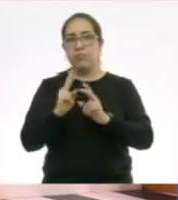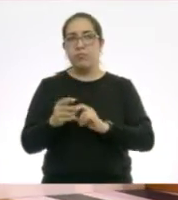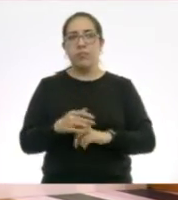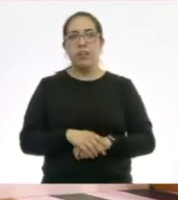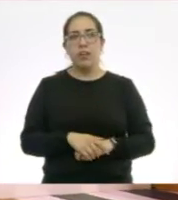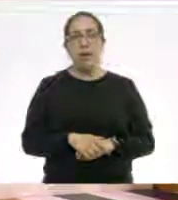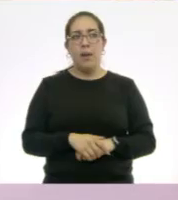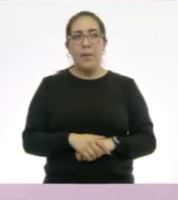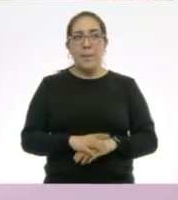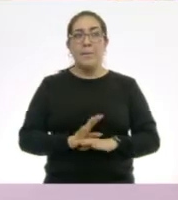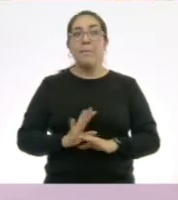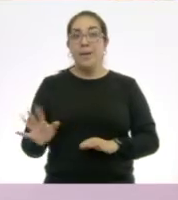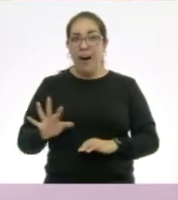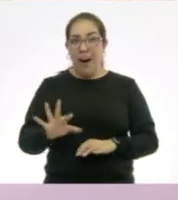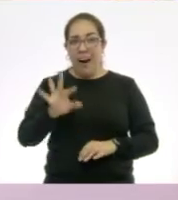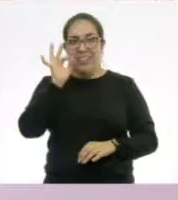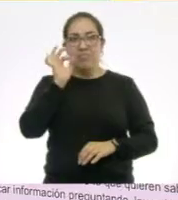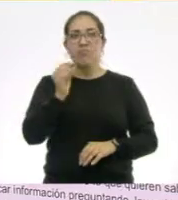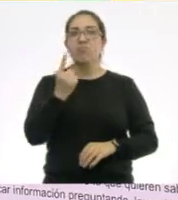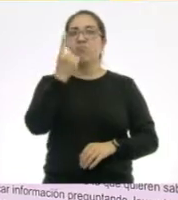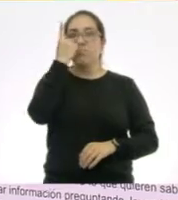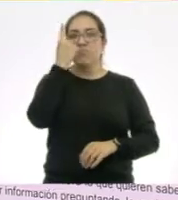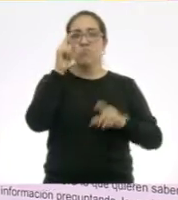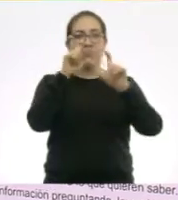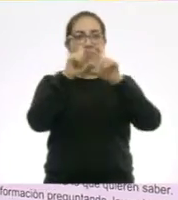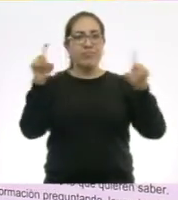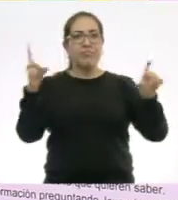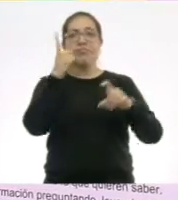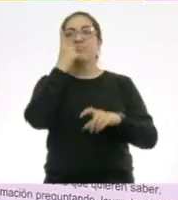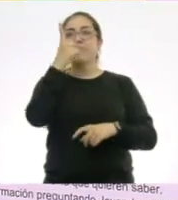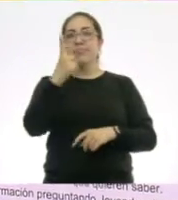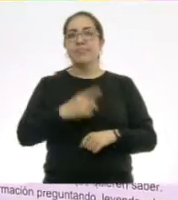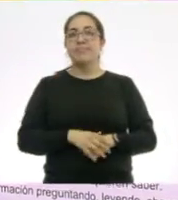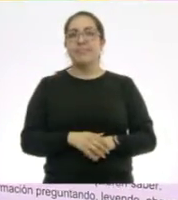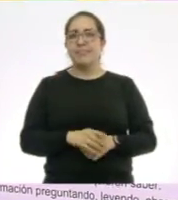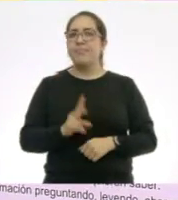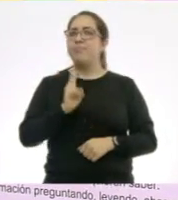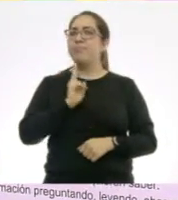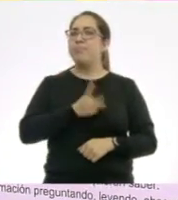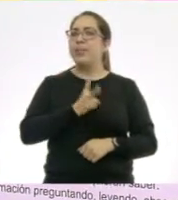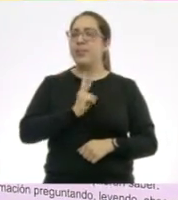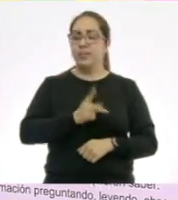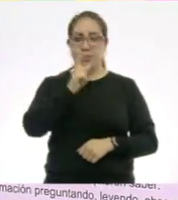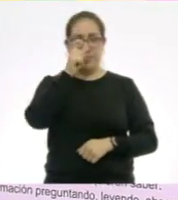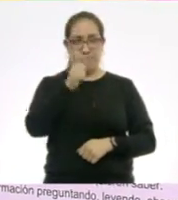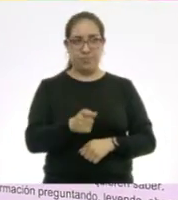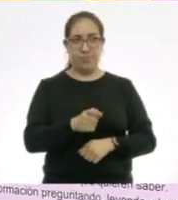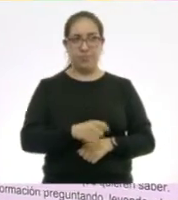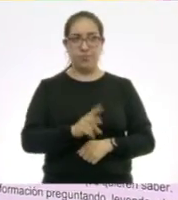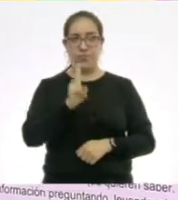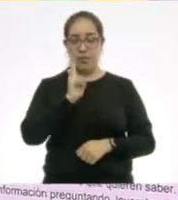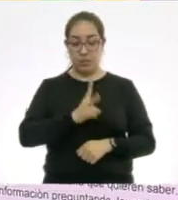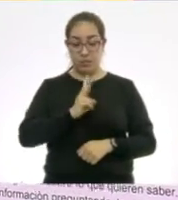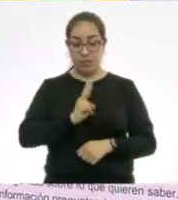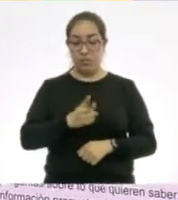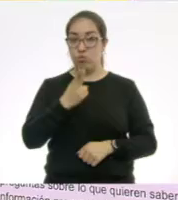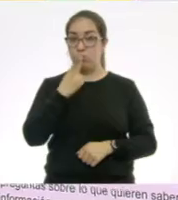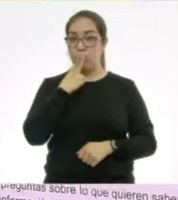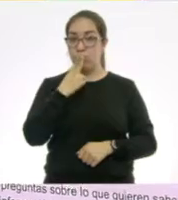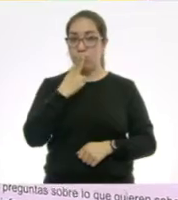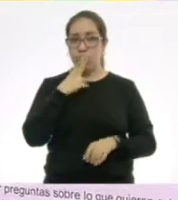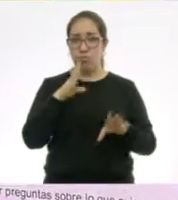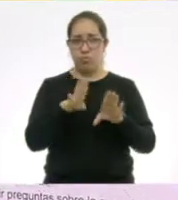encontraste qué Ya encontré una definición. A ver. Miren, aquí dice, ¿qué es un virus? Los virus son microorganismos muy